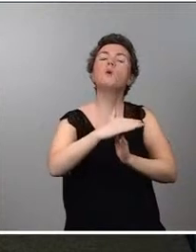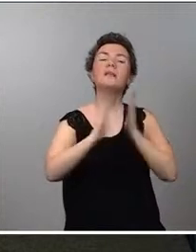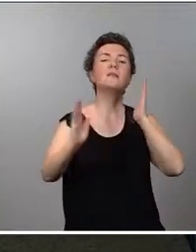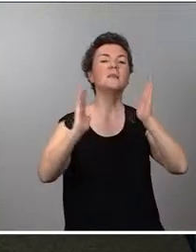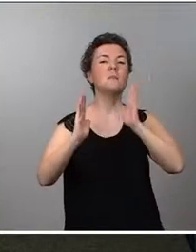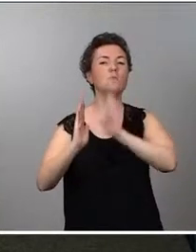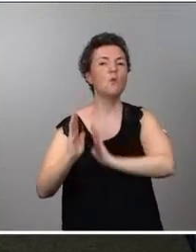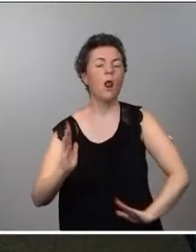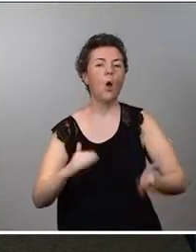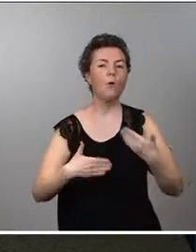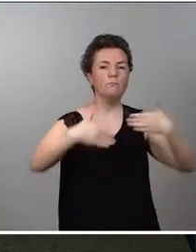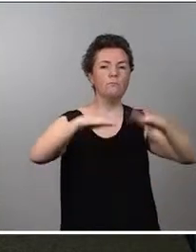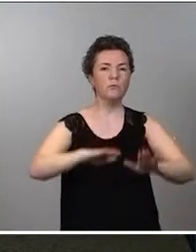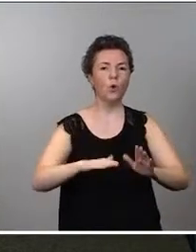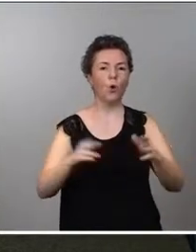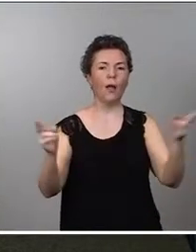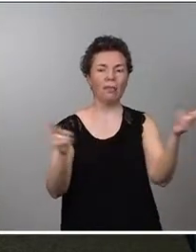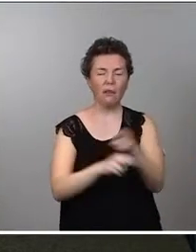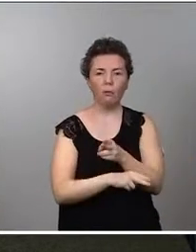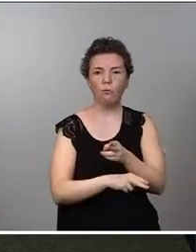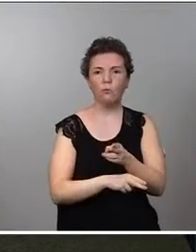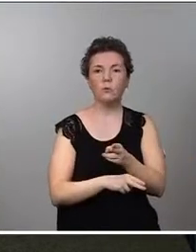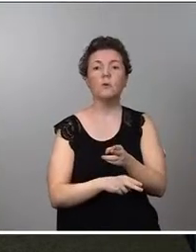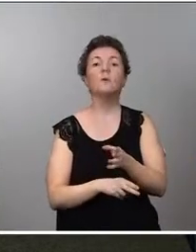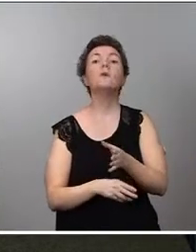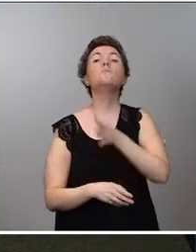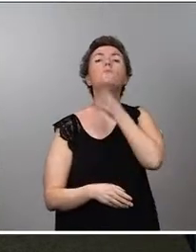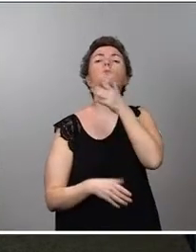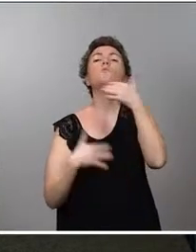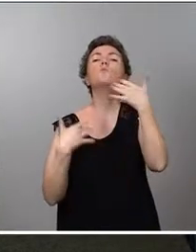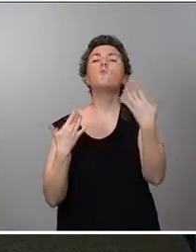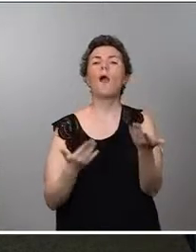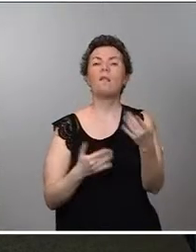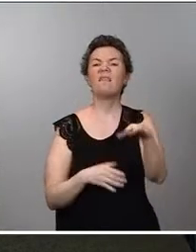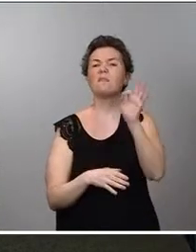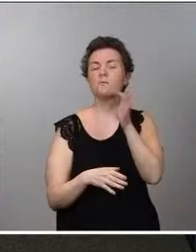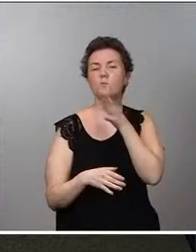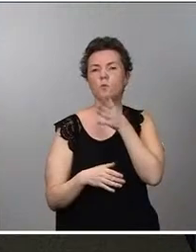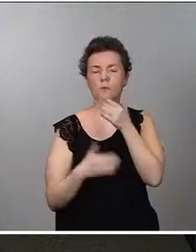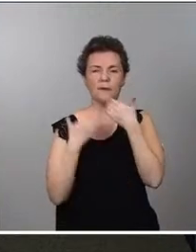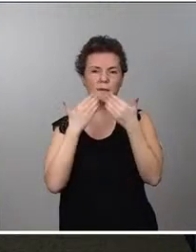suspensión o una cancelación y cuáles son las razones de esta decisión. Gracias.